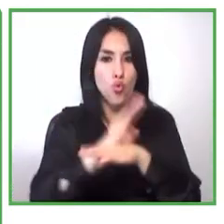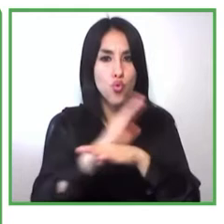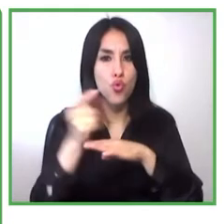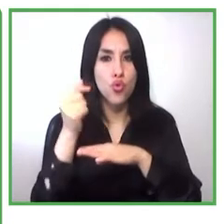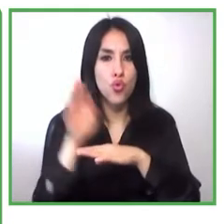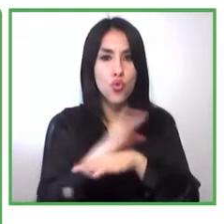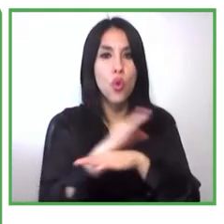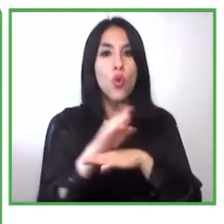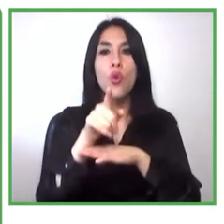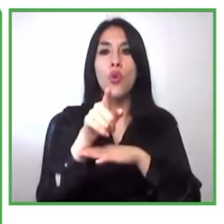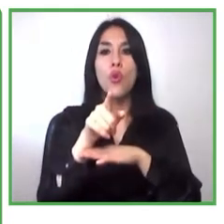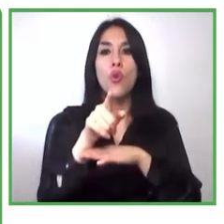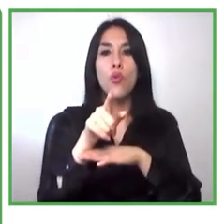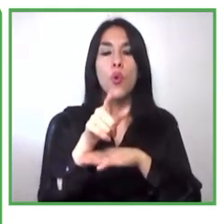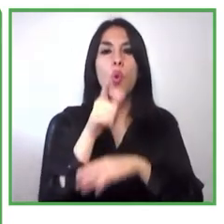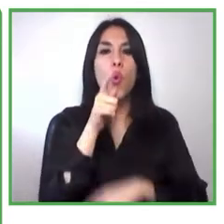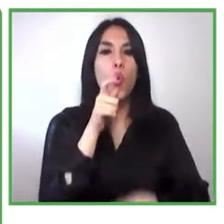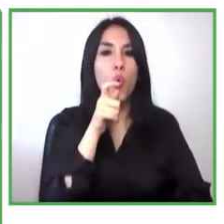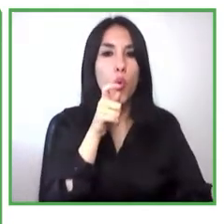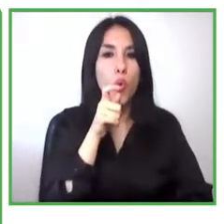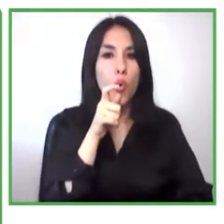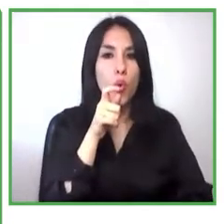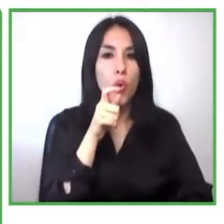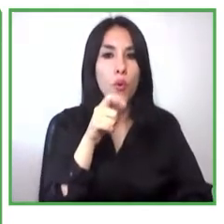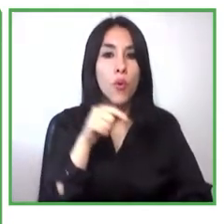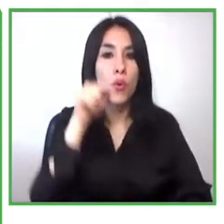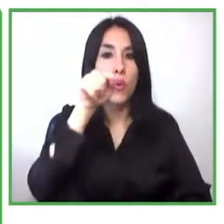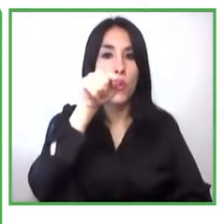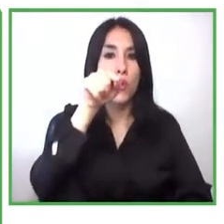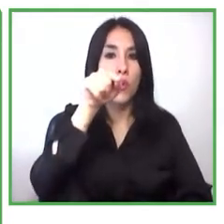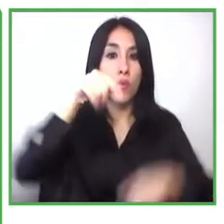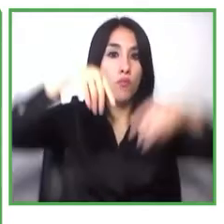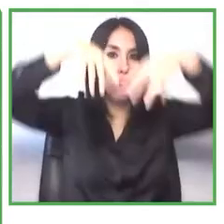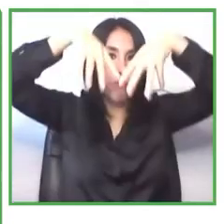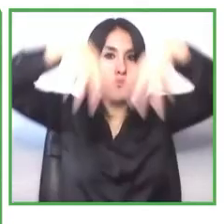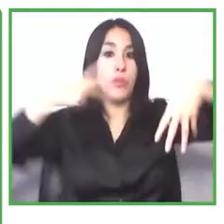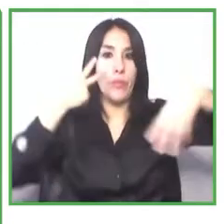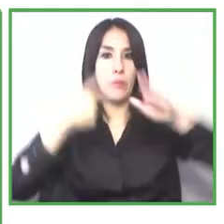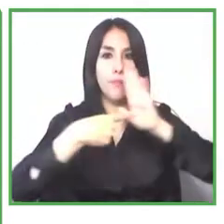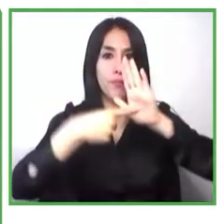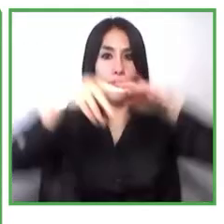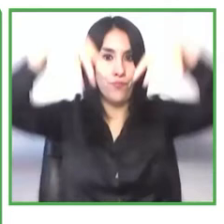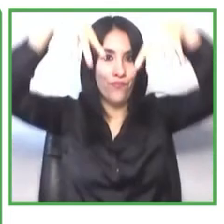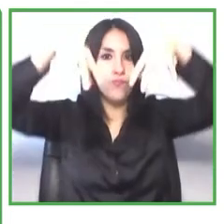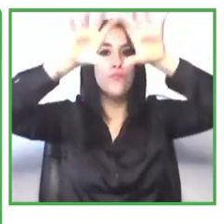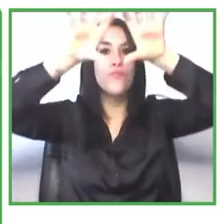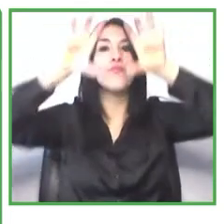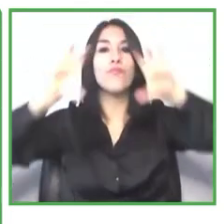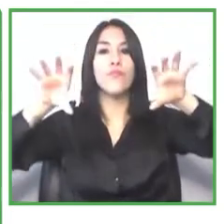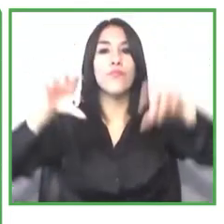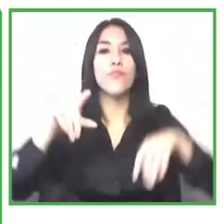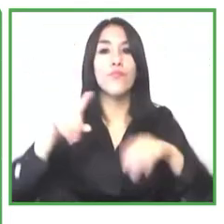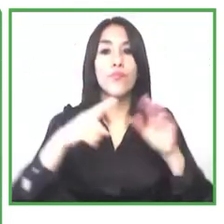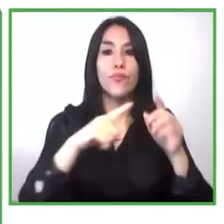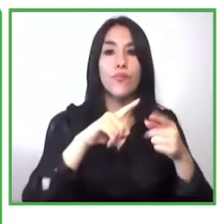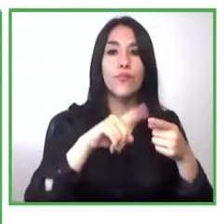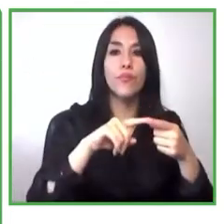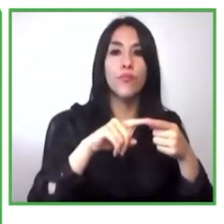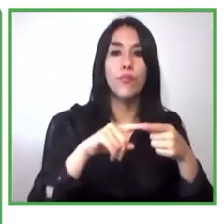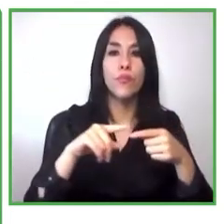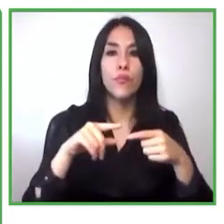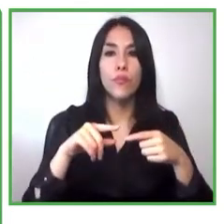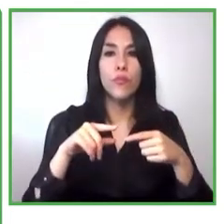frentes. Por un lado, todo el tema de formación en habilidades socioemocionales para el empleo. Esta primera